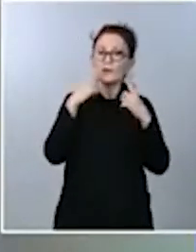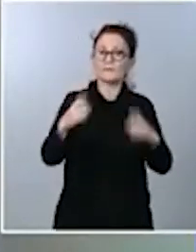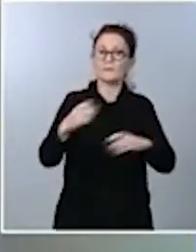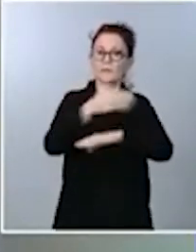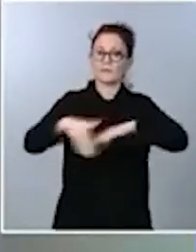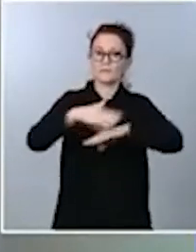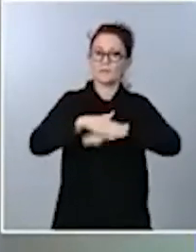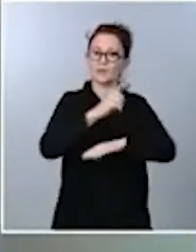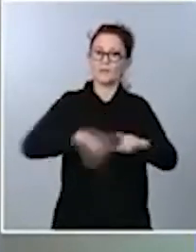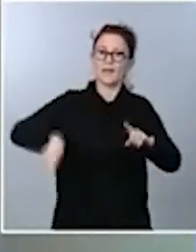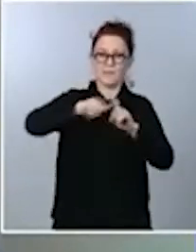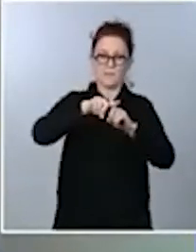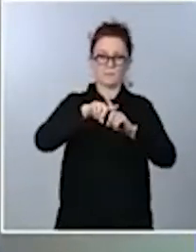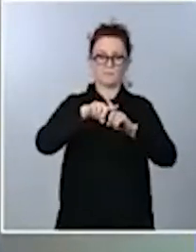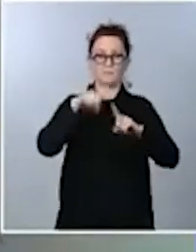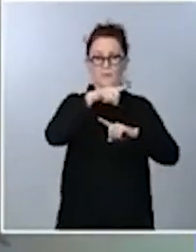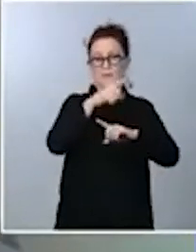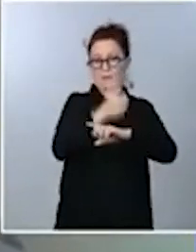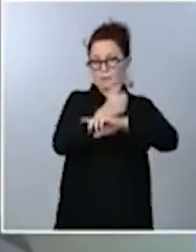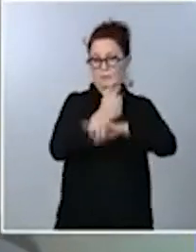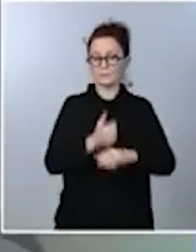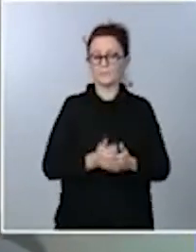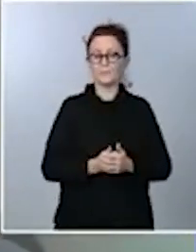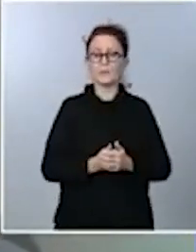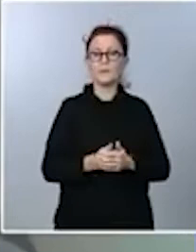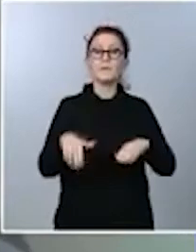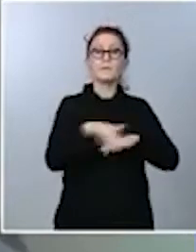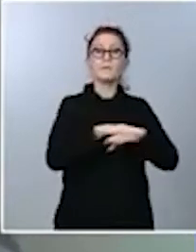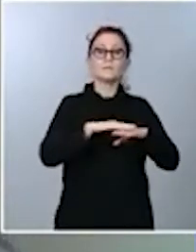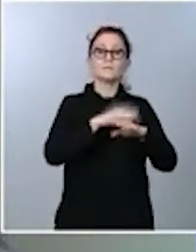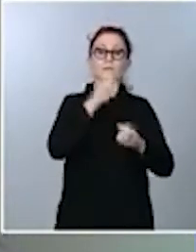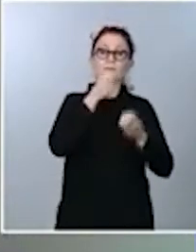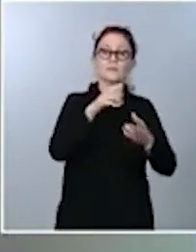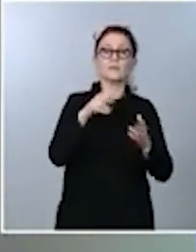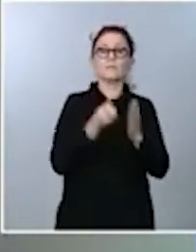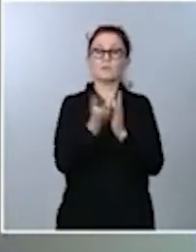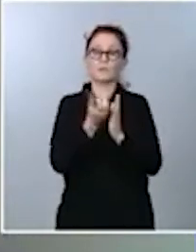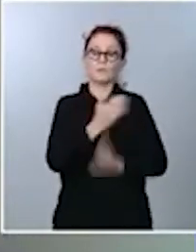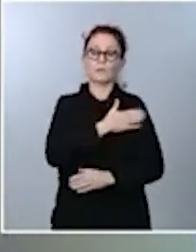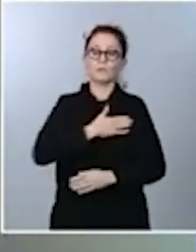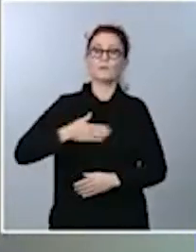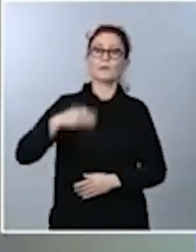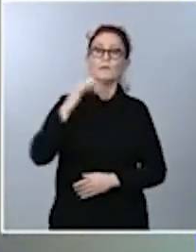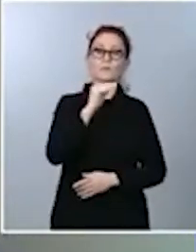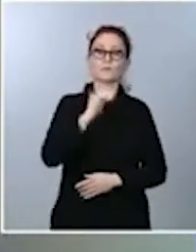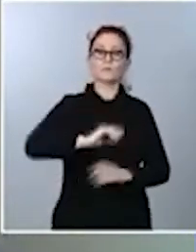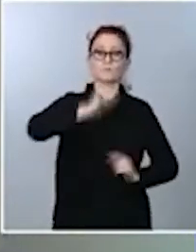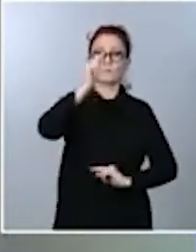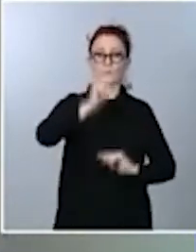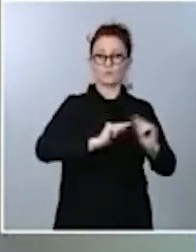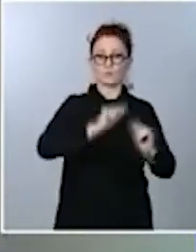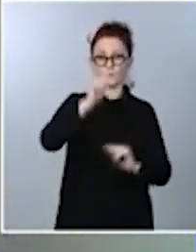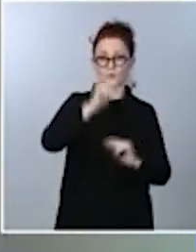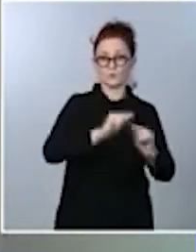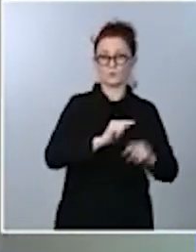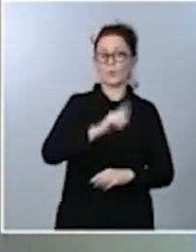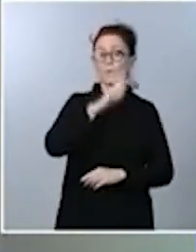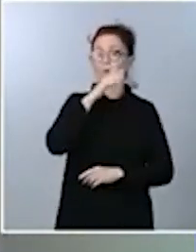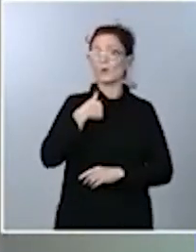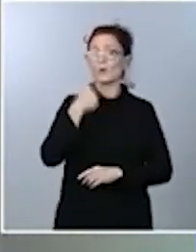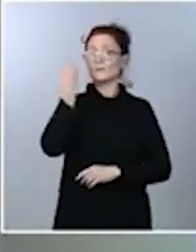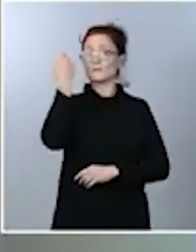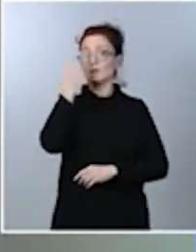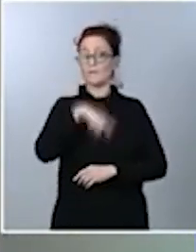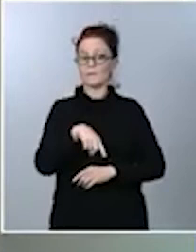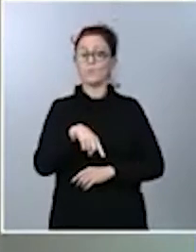Y a la ministra de Hacienda y portavoz le quería preguntar por los presupuestos, dado que ya conocemos cuáles son los